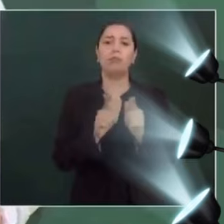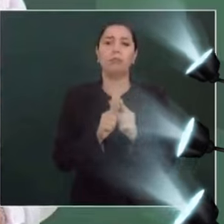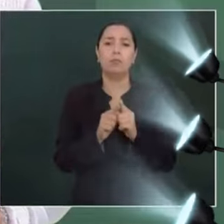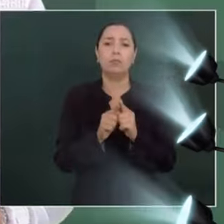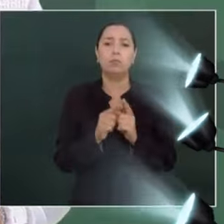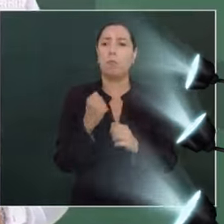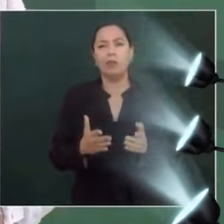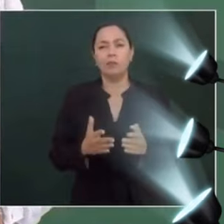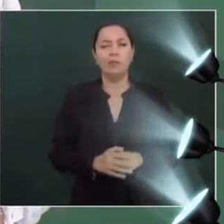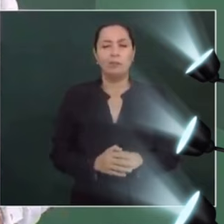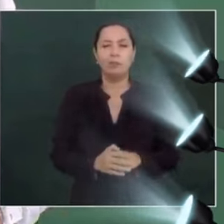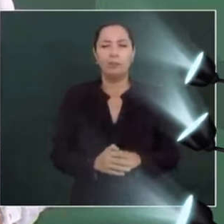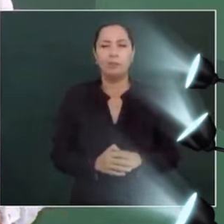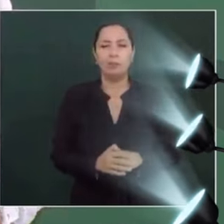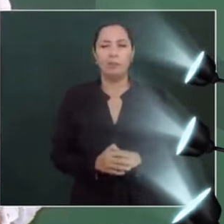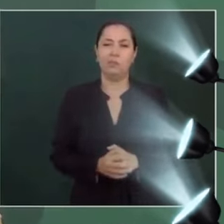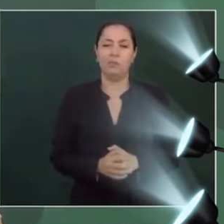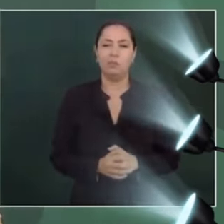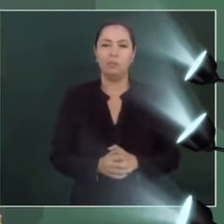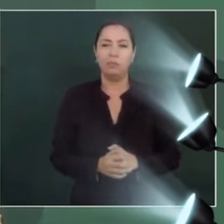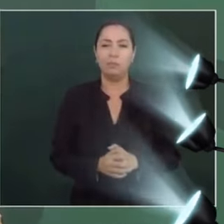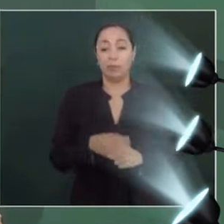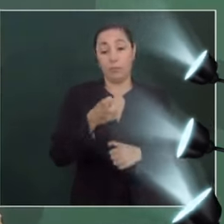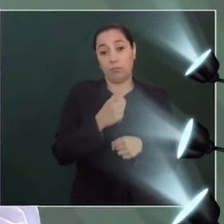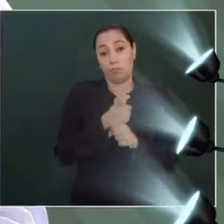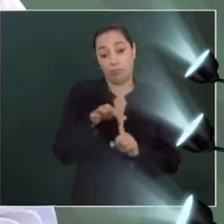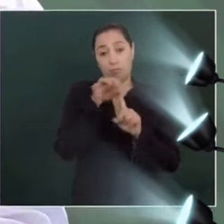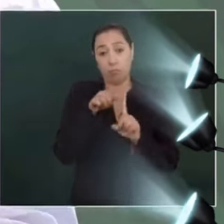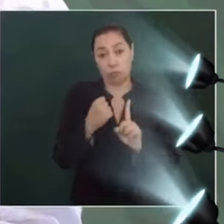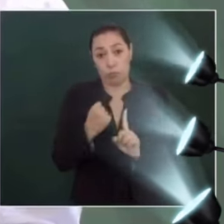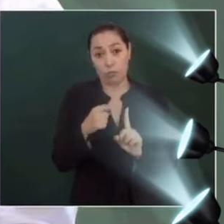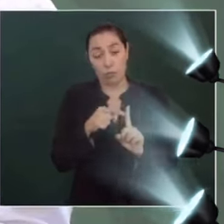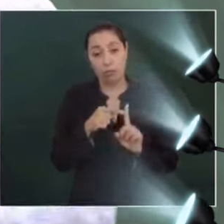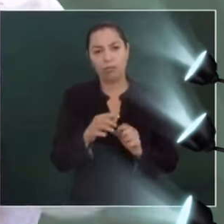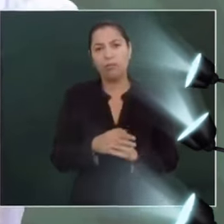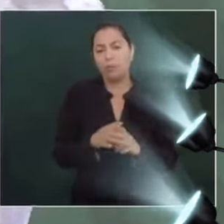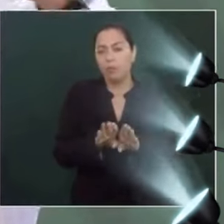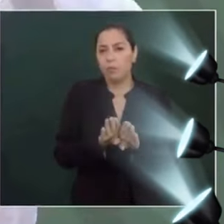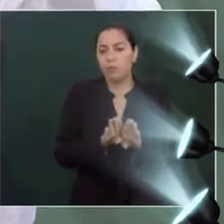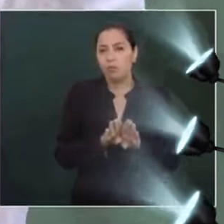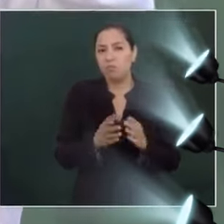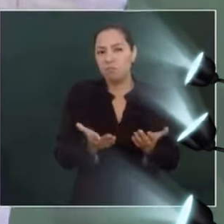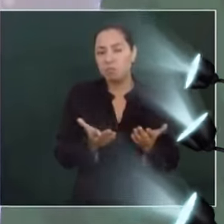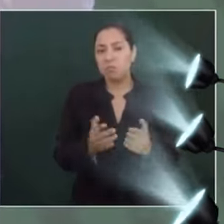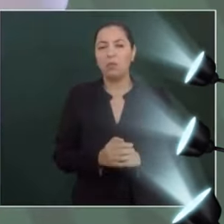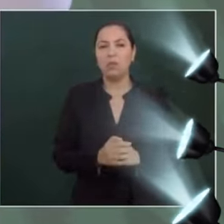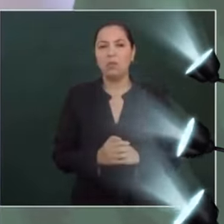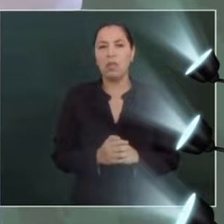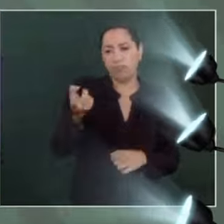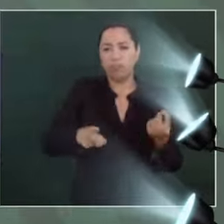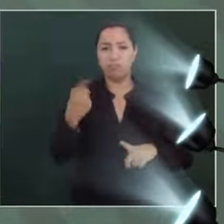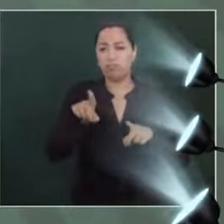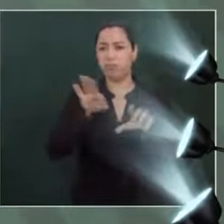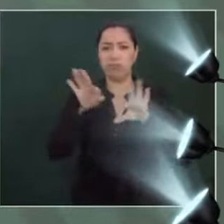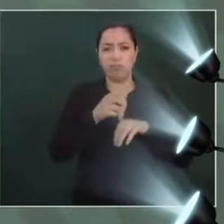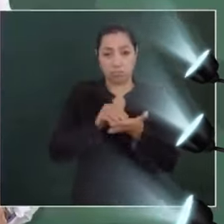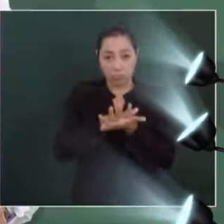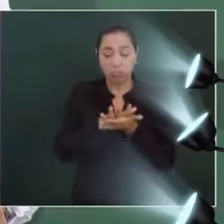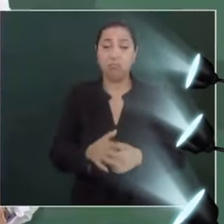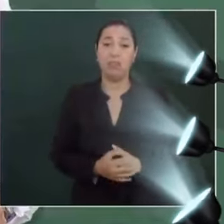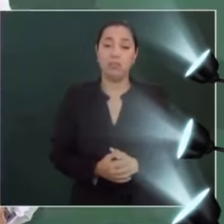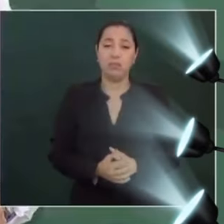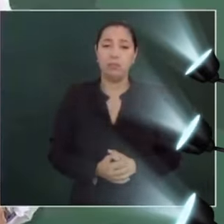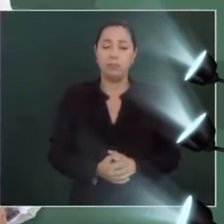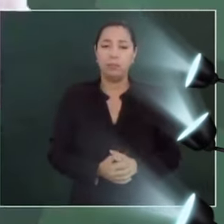más omnimo. El principal poder, llegaron a poner hasta autoridades con el poder mediático.